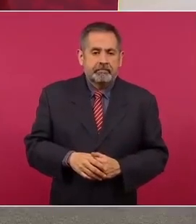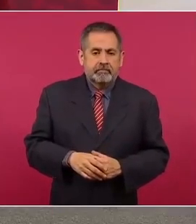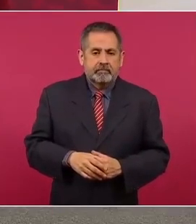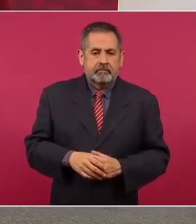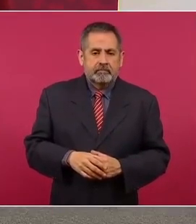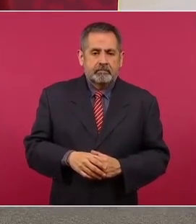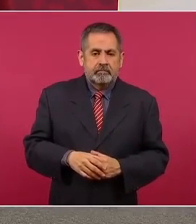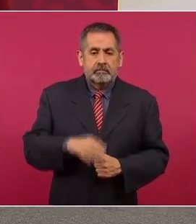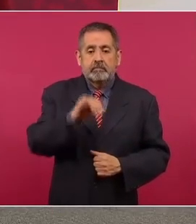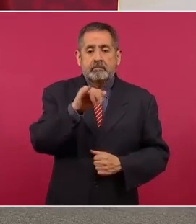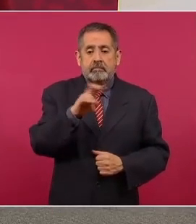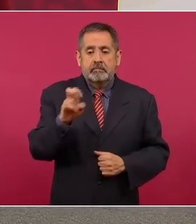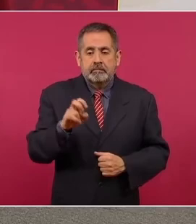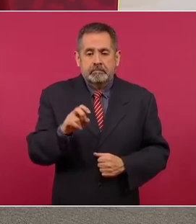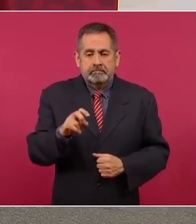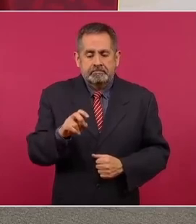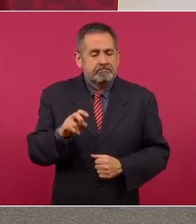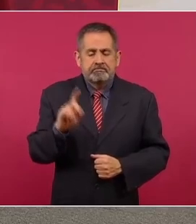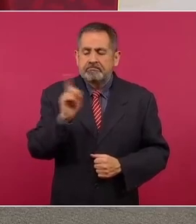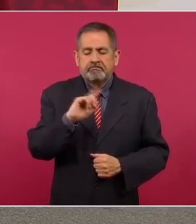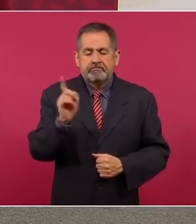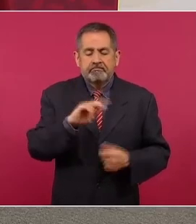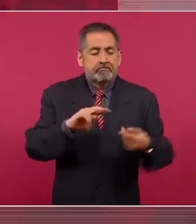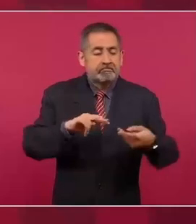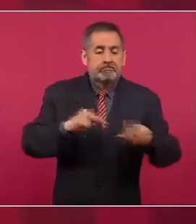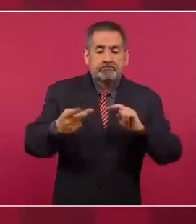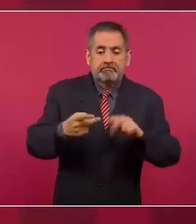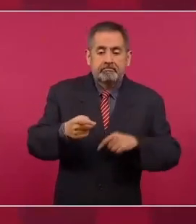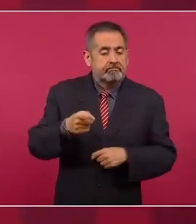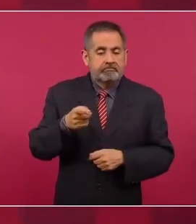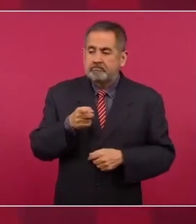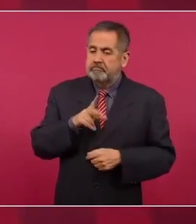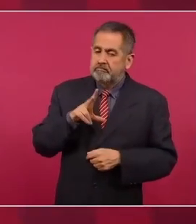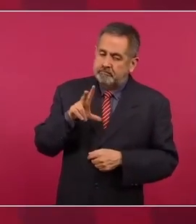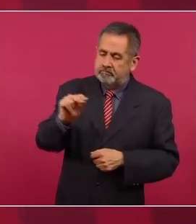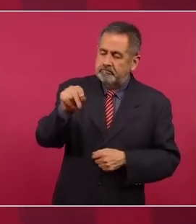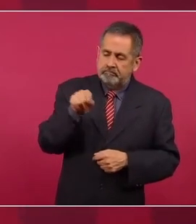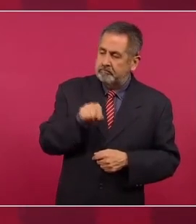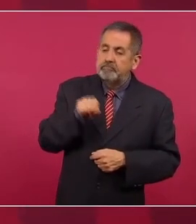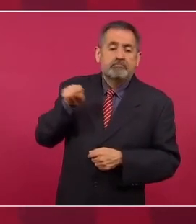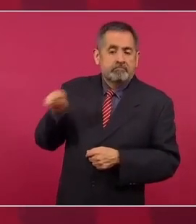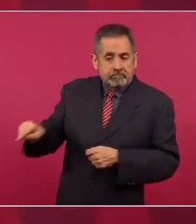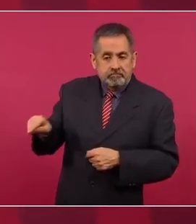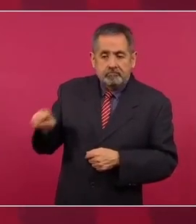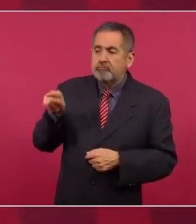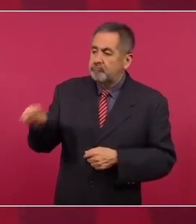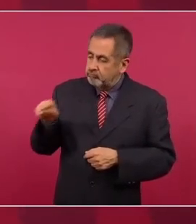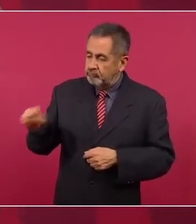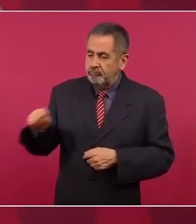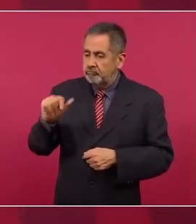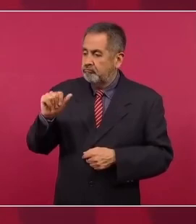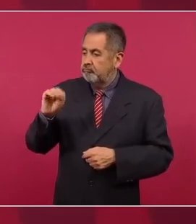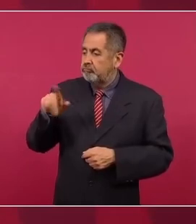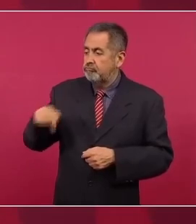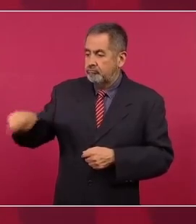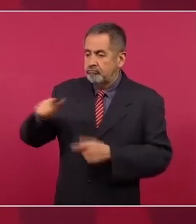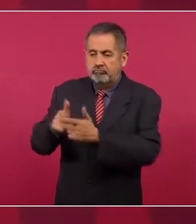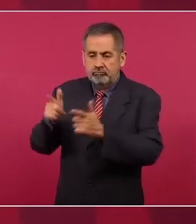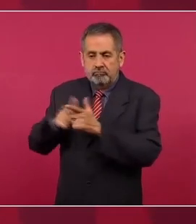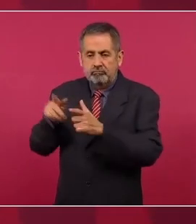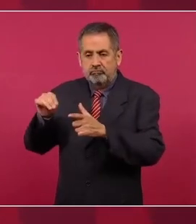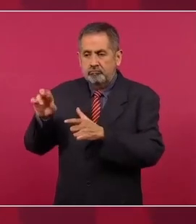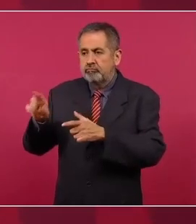Y resolvieron de que no, que los que habían rebasado